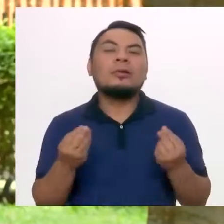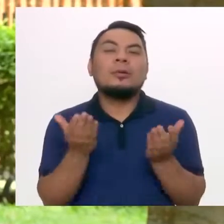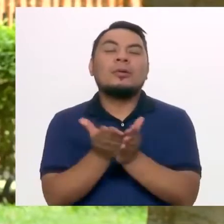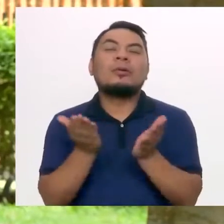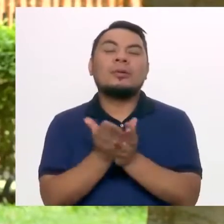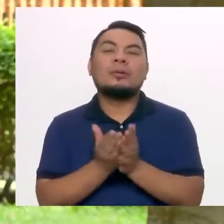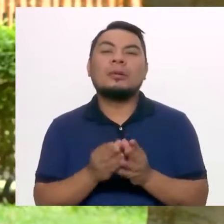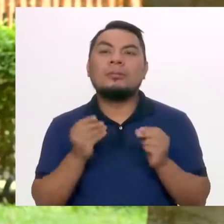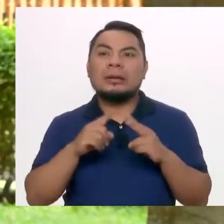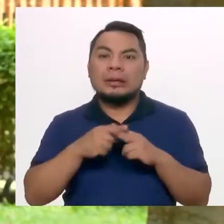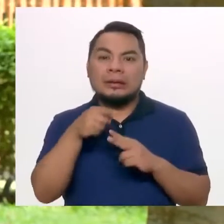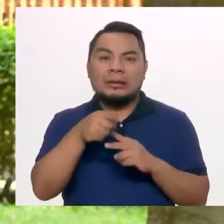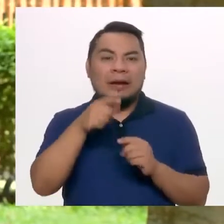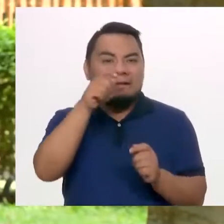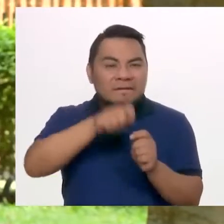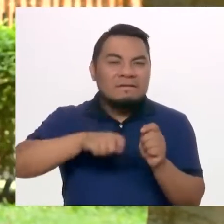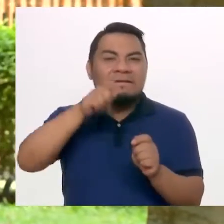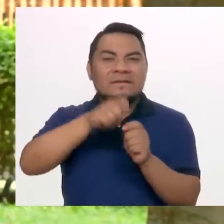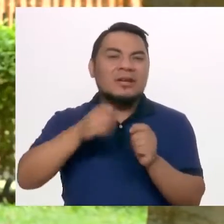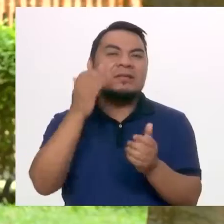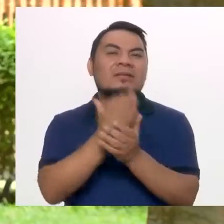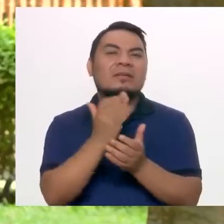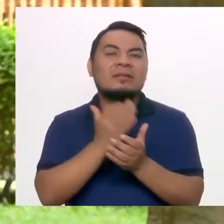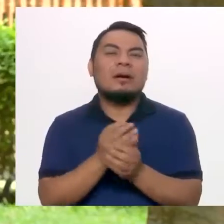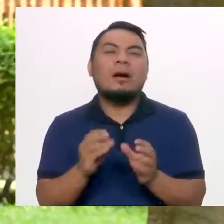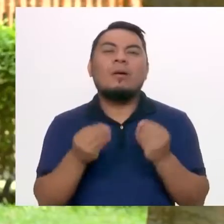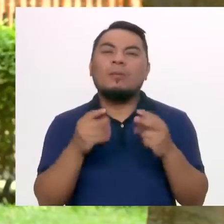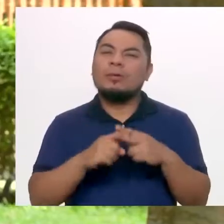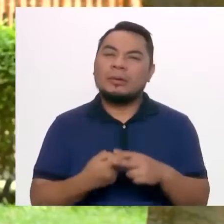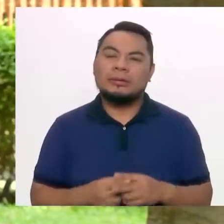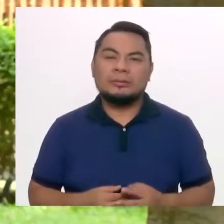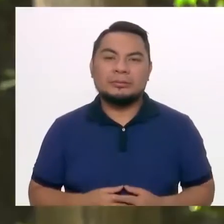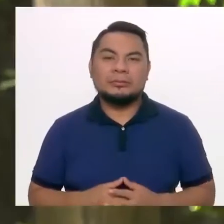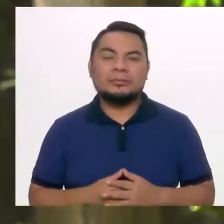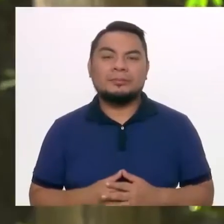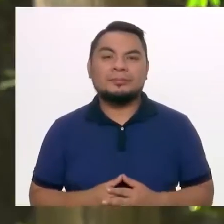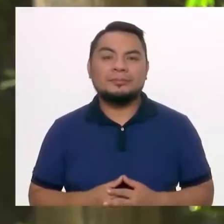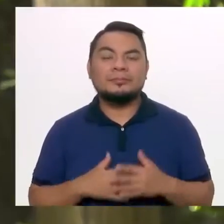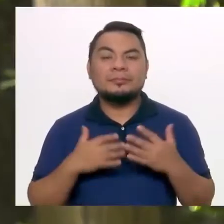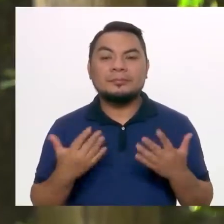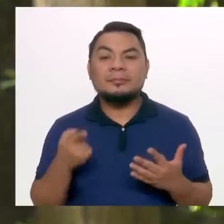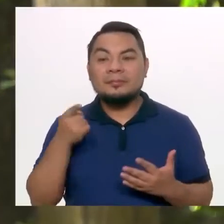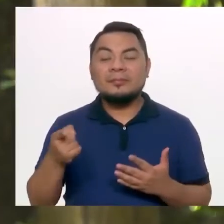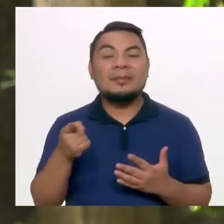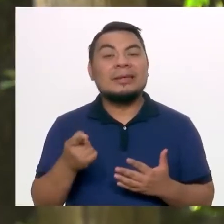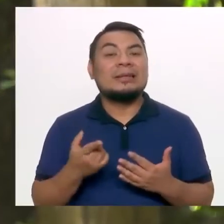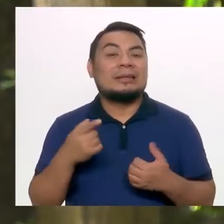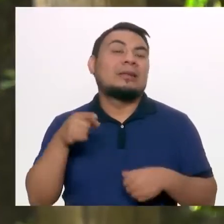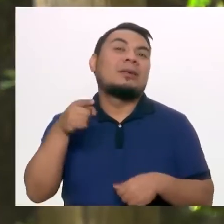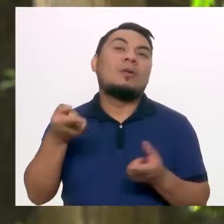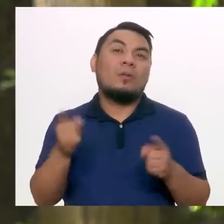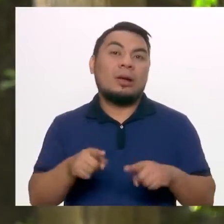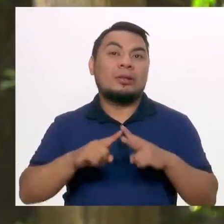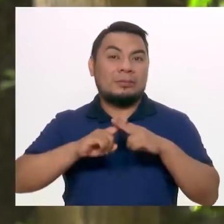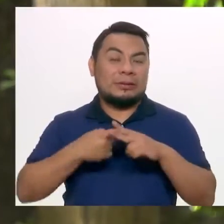niños incluso en los colegios, a acosarlos? ¿Cómo es, por favor? Habría que decir que cuando hablamos de bullying